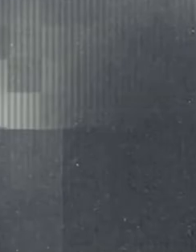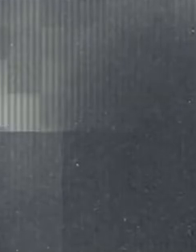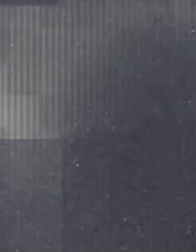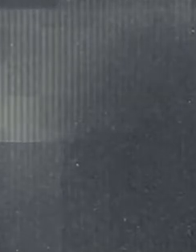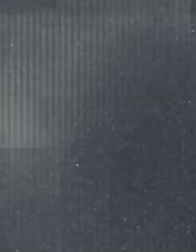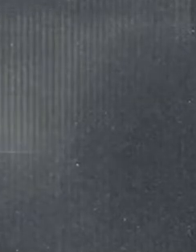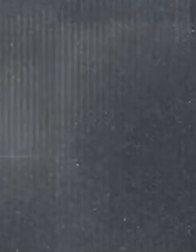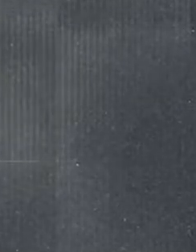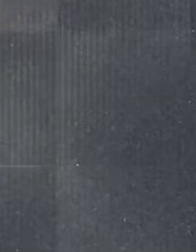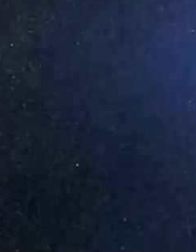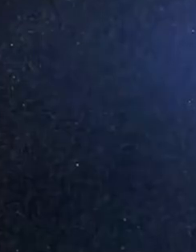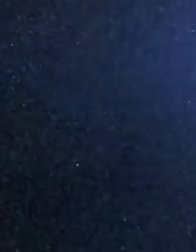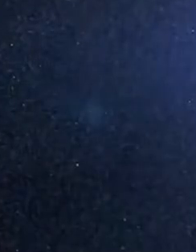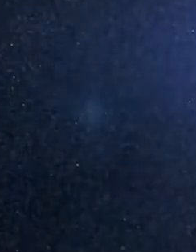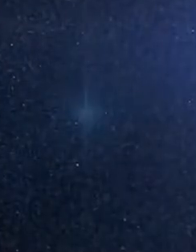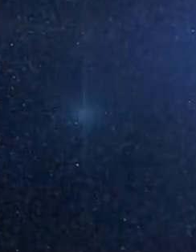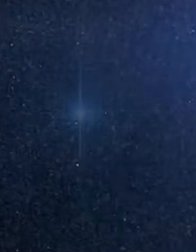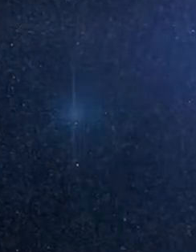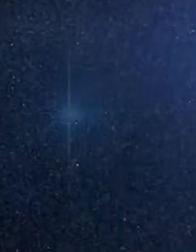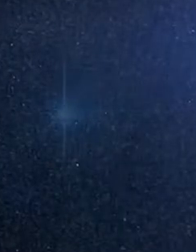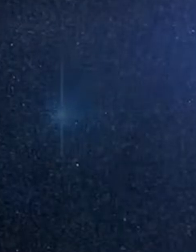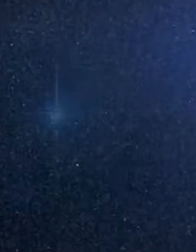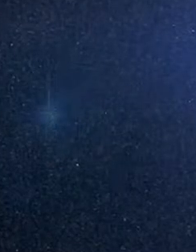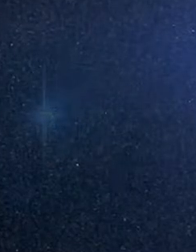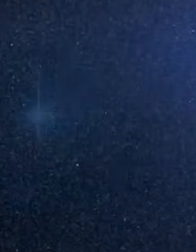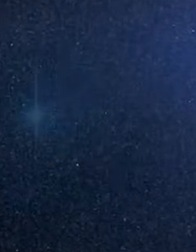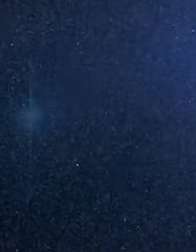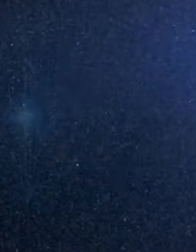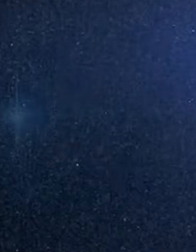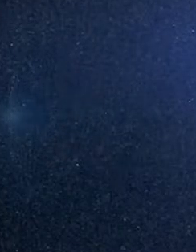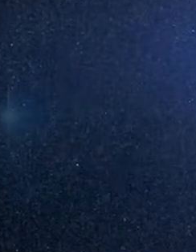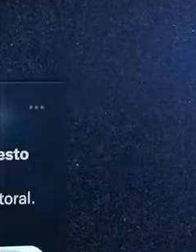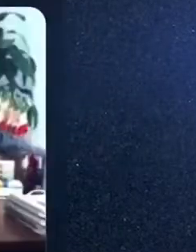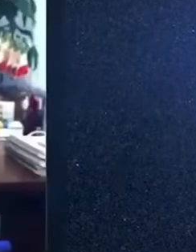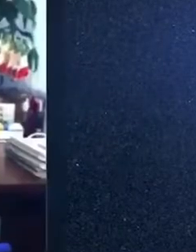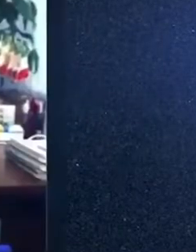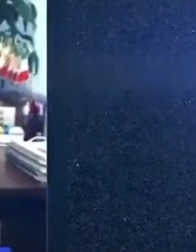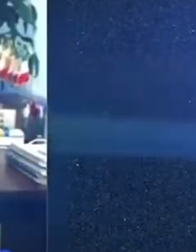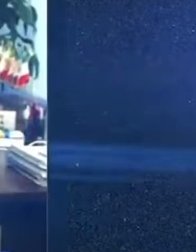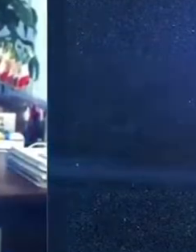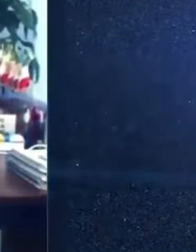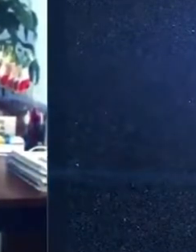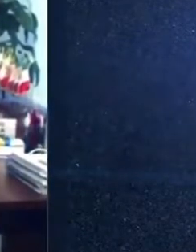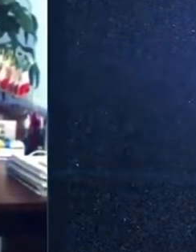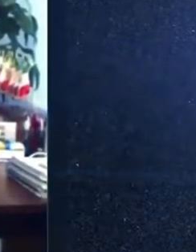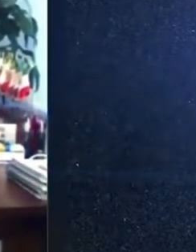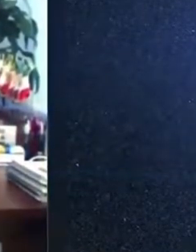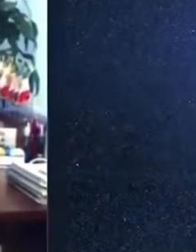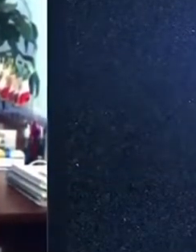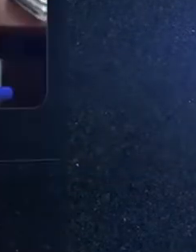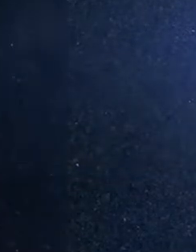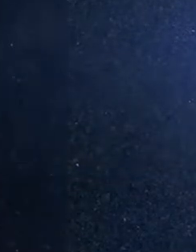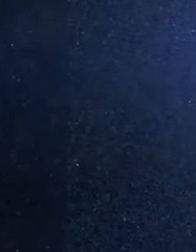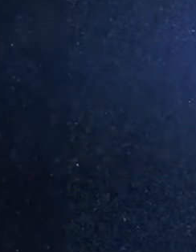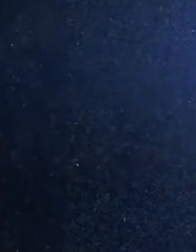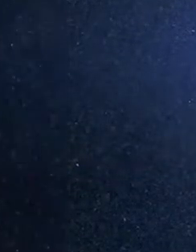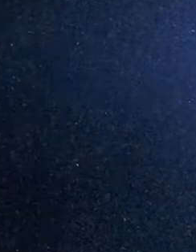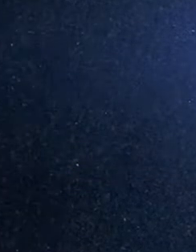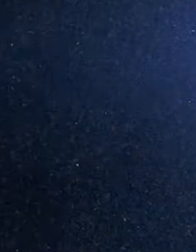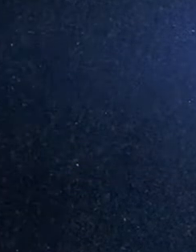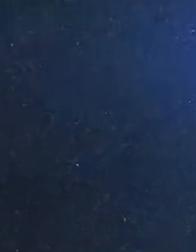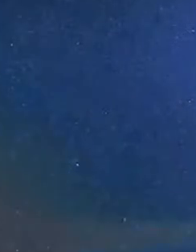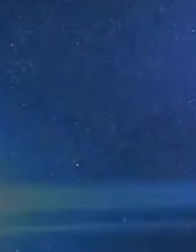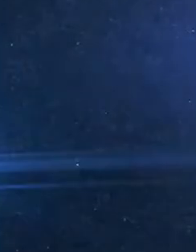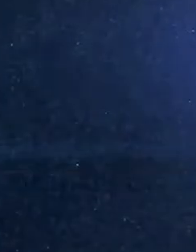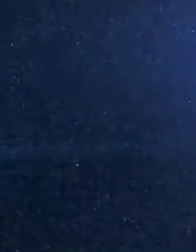3. Es falso que se reduzca el presupuesto al INE con el objeto de asfixiarlo y controlarlo desde la Presidencia